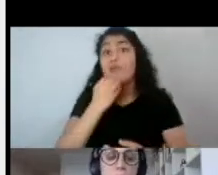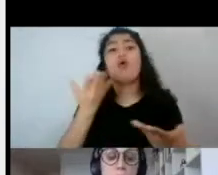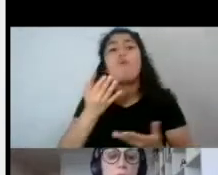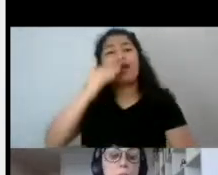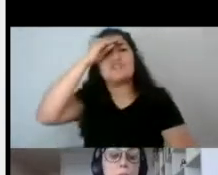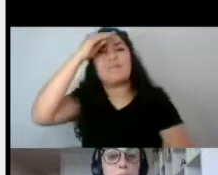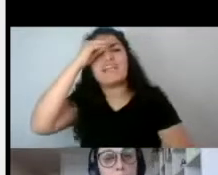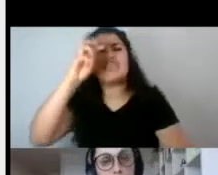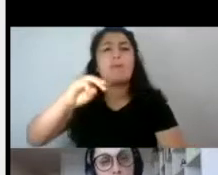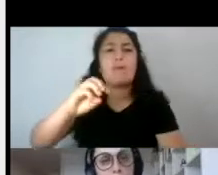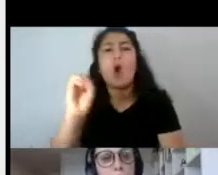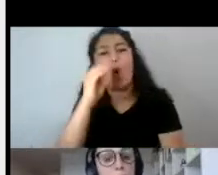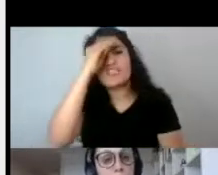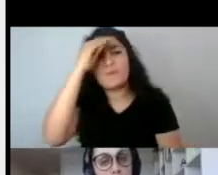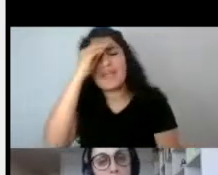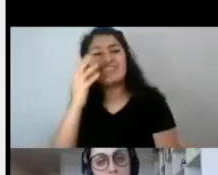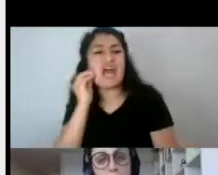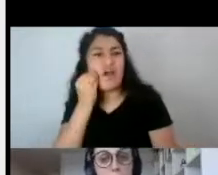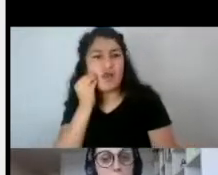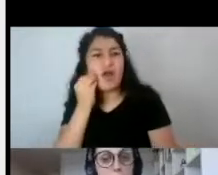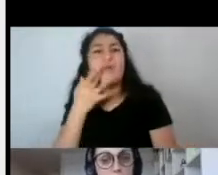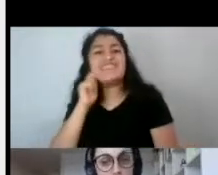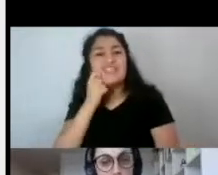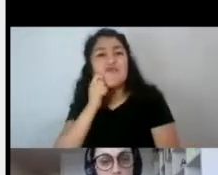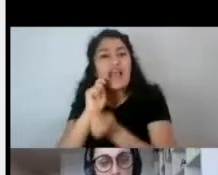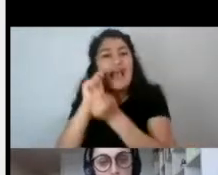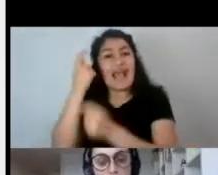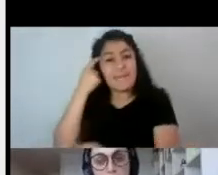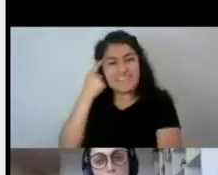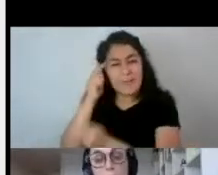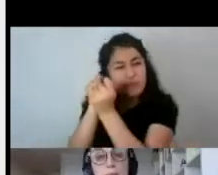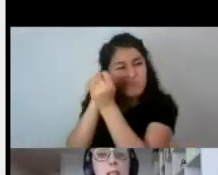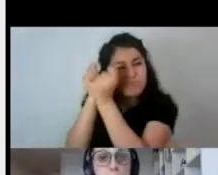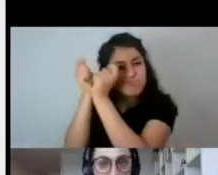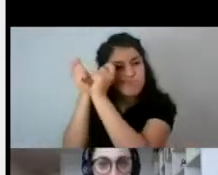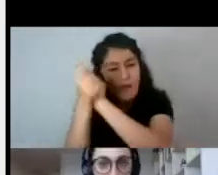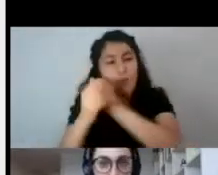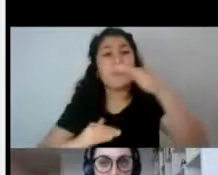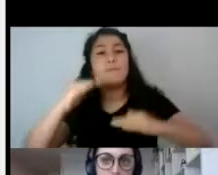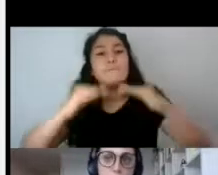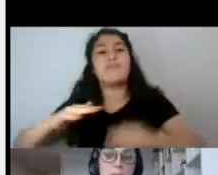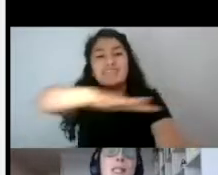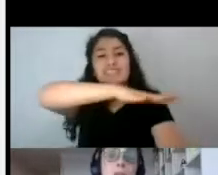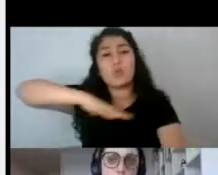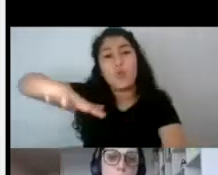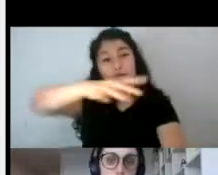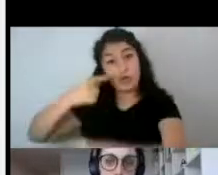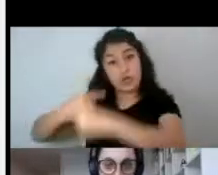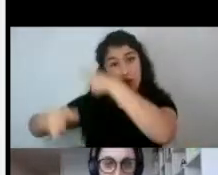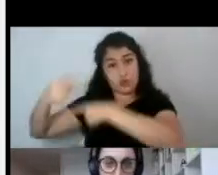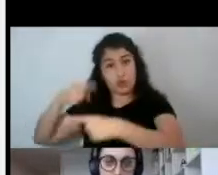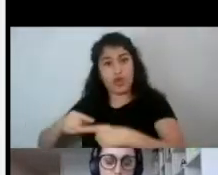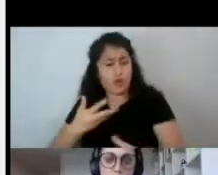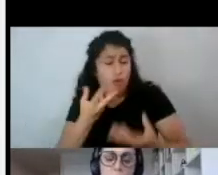decir, estos imaginarios van cambiando dependiendo del contexto histórico y, sin embargo, pese a todos esos